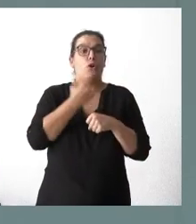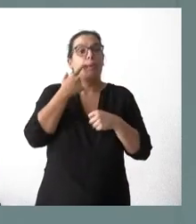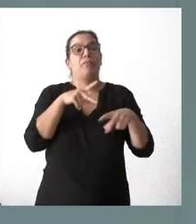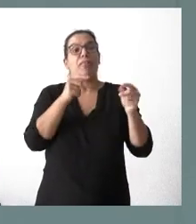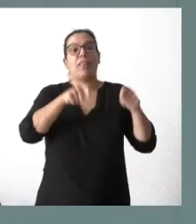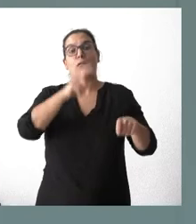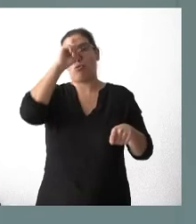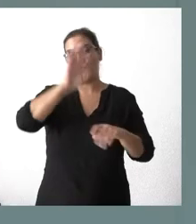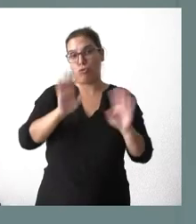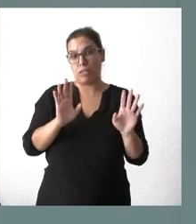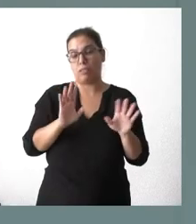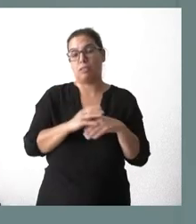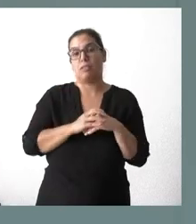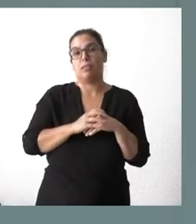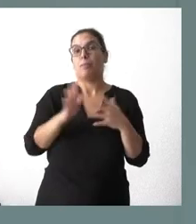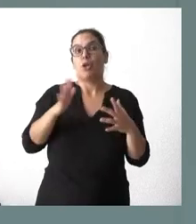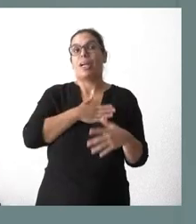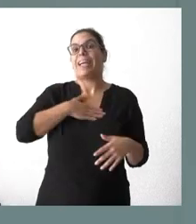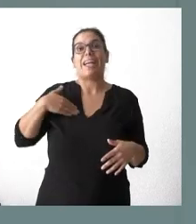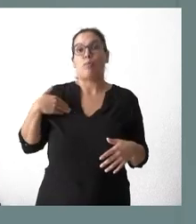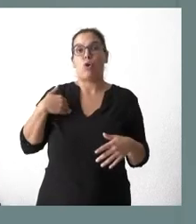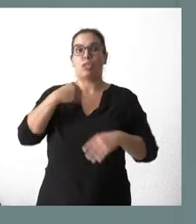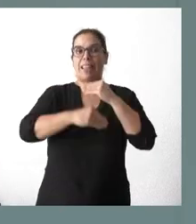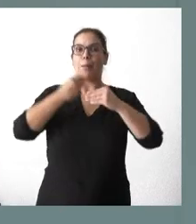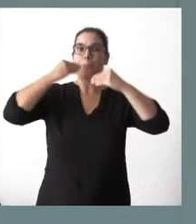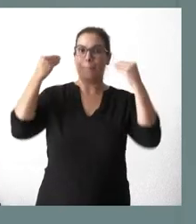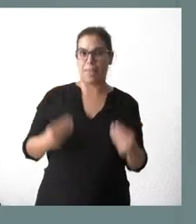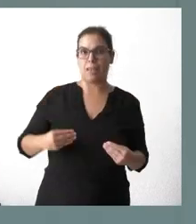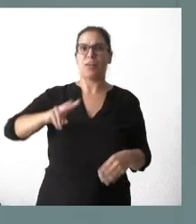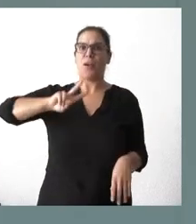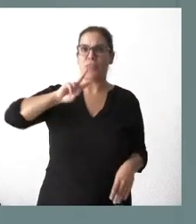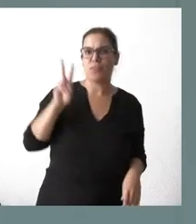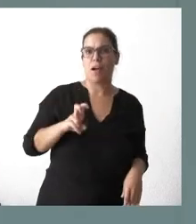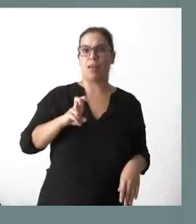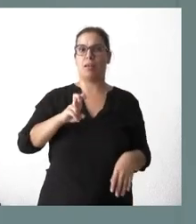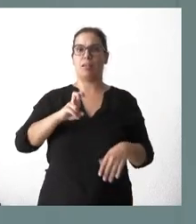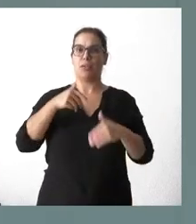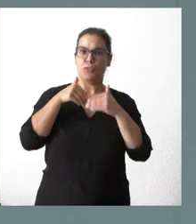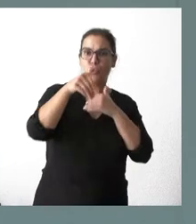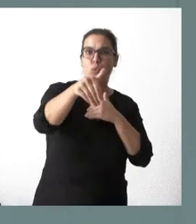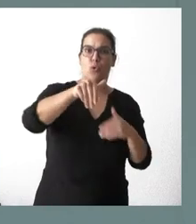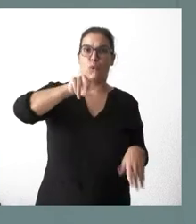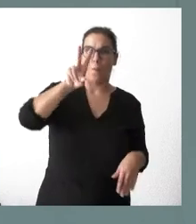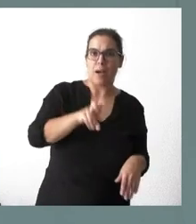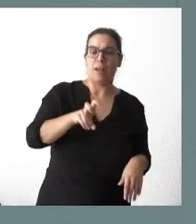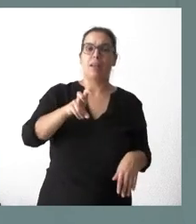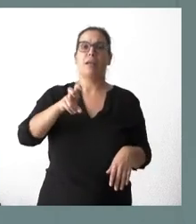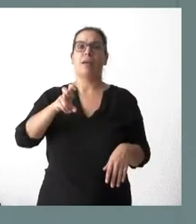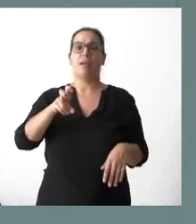trabajo, la idea es que, y lo más importante para nosotros, es que quede bien y, por lo tanto, sea útil, tenga continuidad en el futuro, lleguemos